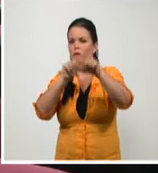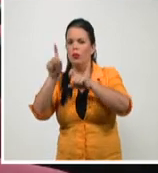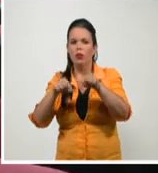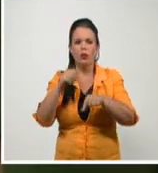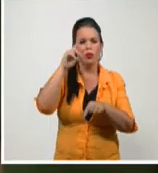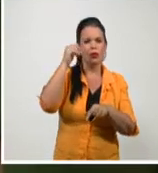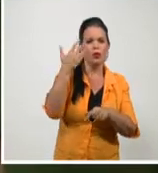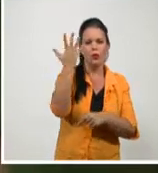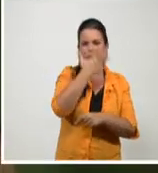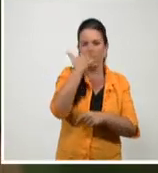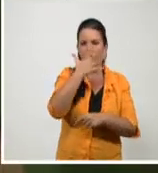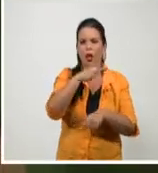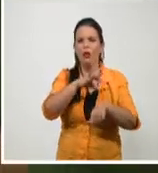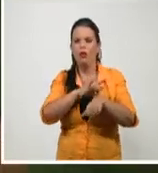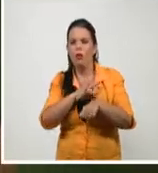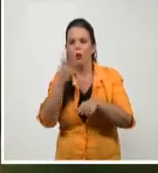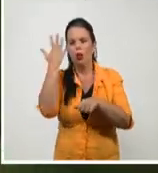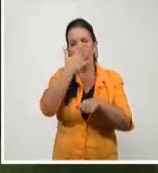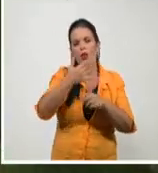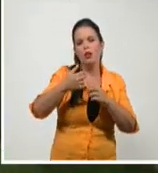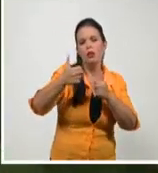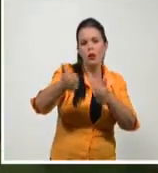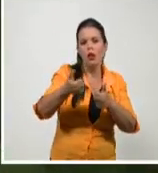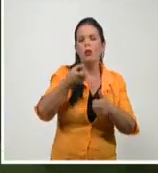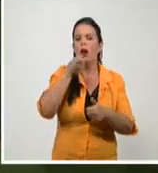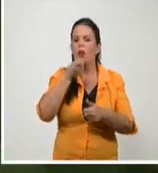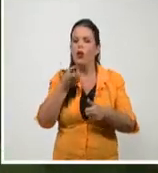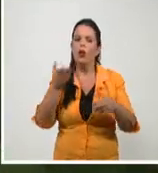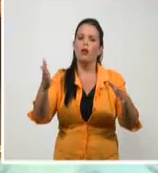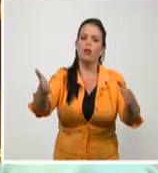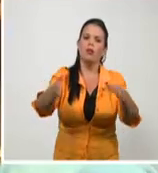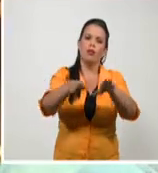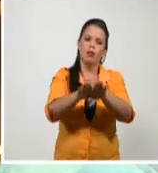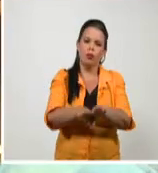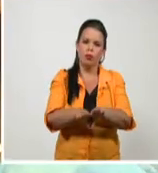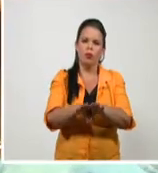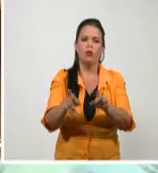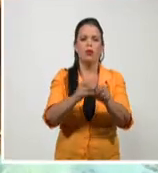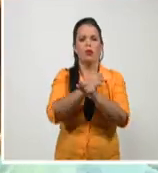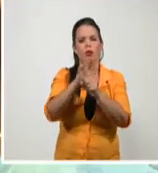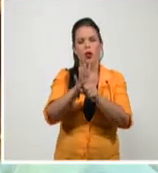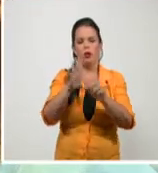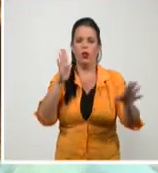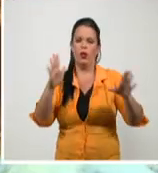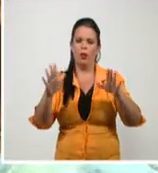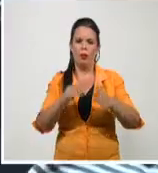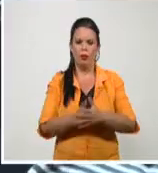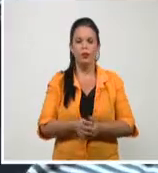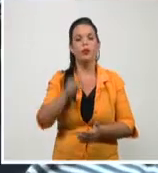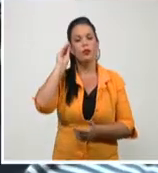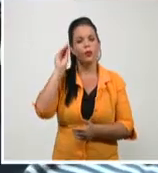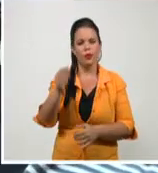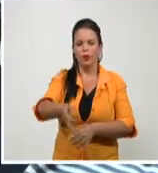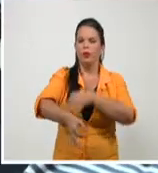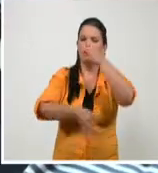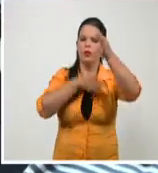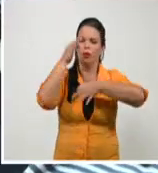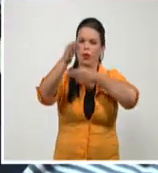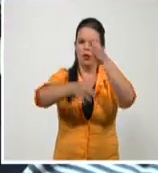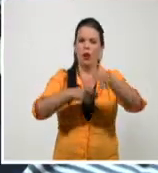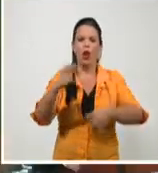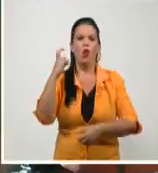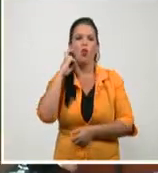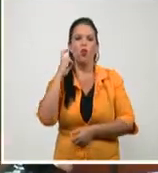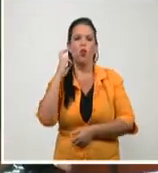finalidad será clave para detener la transmisión de la pandemia. En la jornada se conoció además que el transporte público estatal y